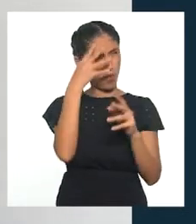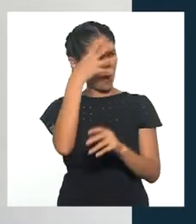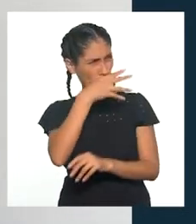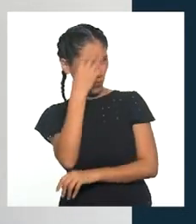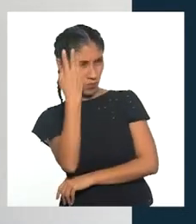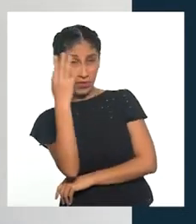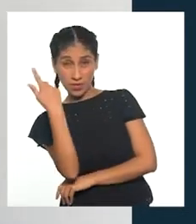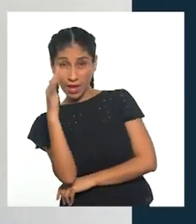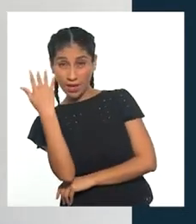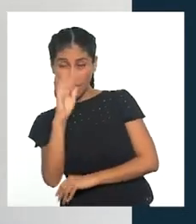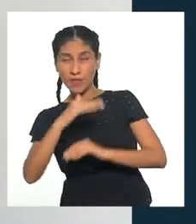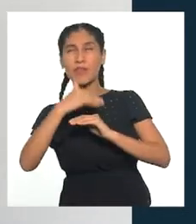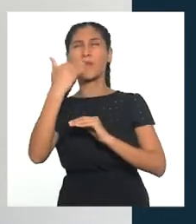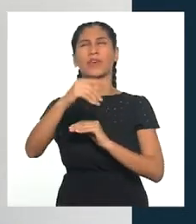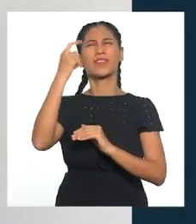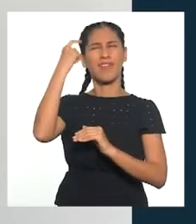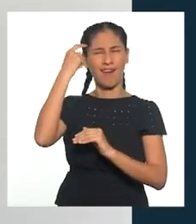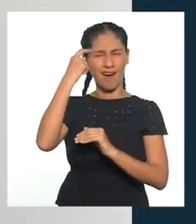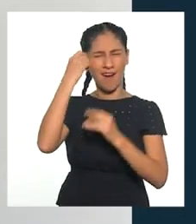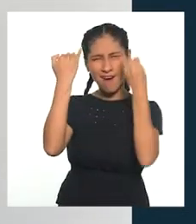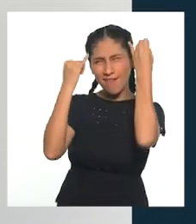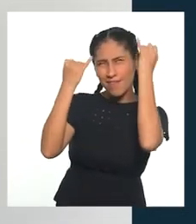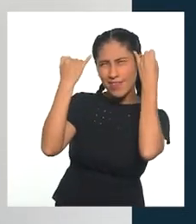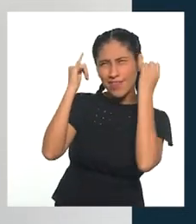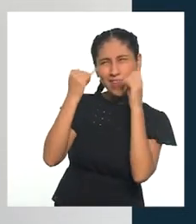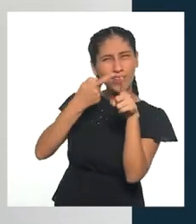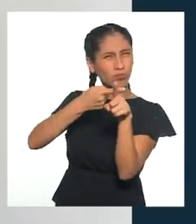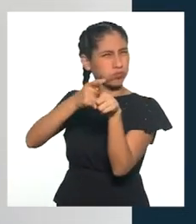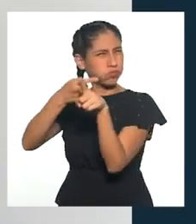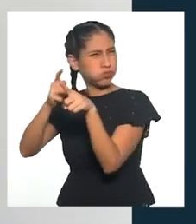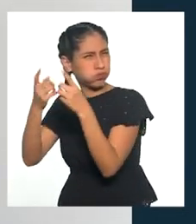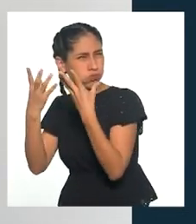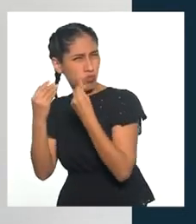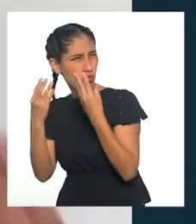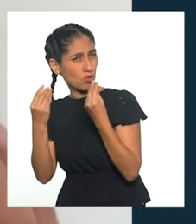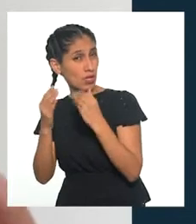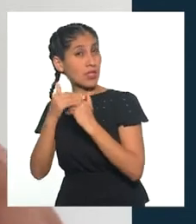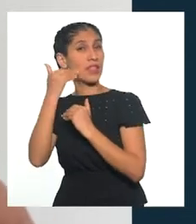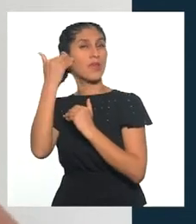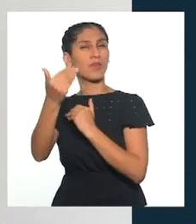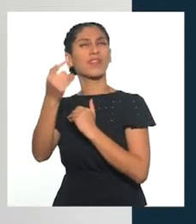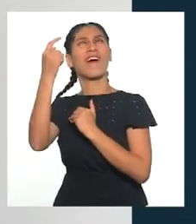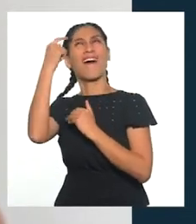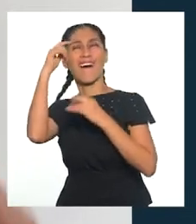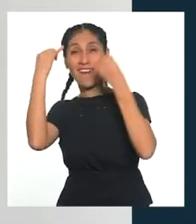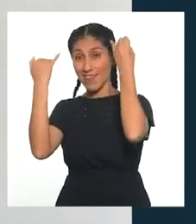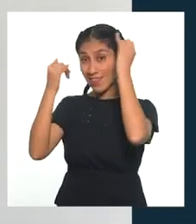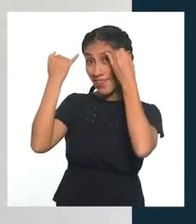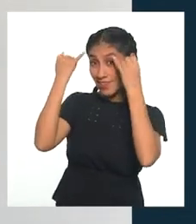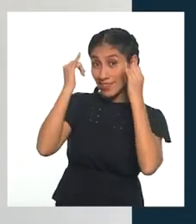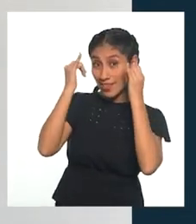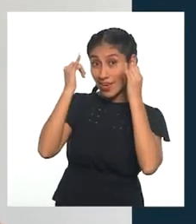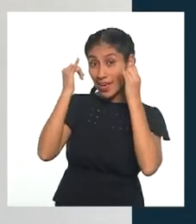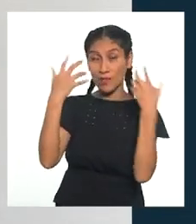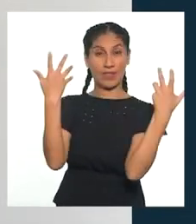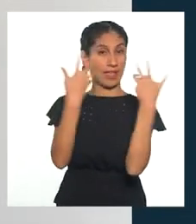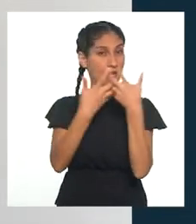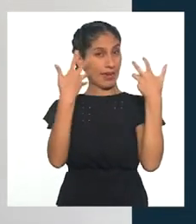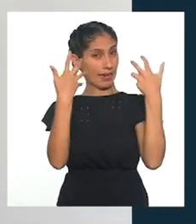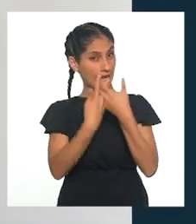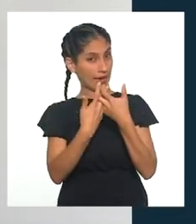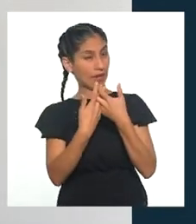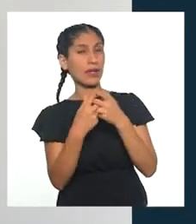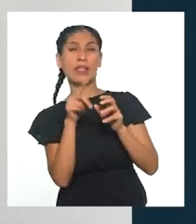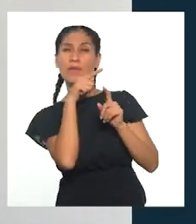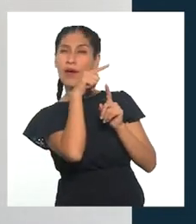vamos a generar muchas ideas creativas. Y luego, esas ideas creativas se van a consolidar y